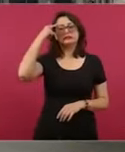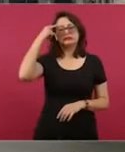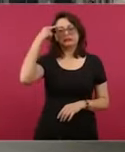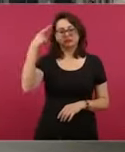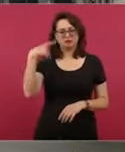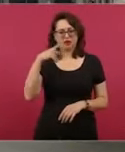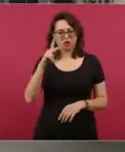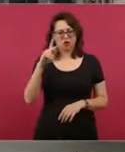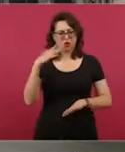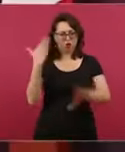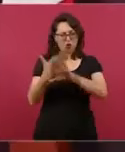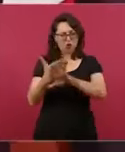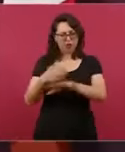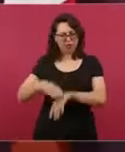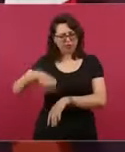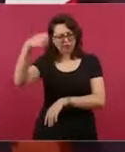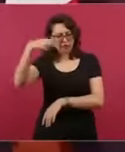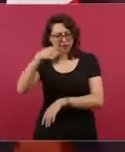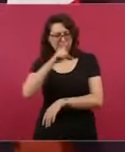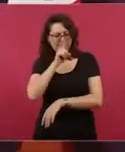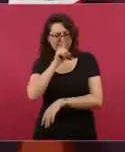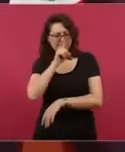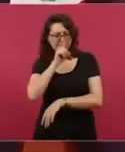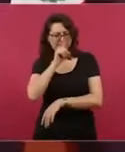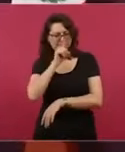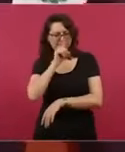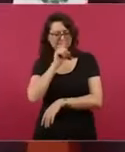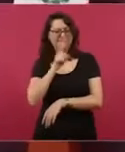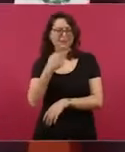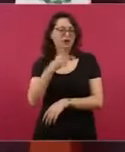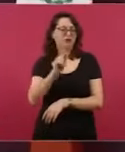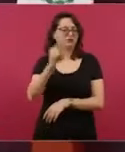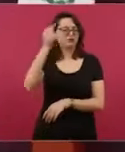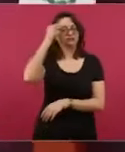la pensión. Así piensan.